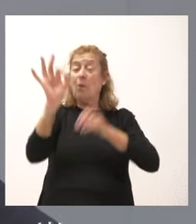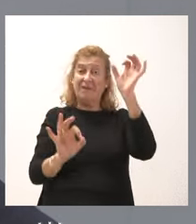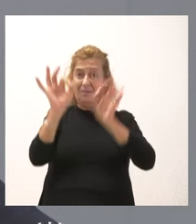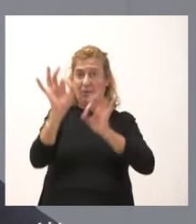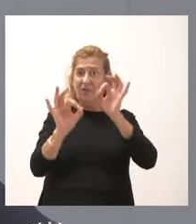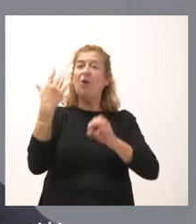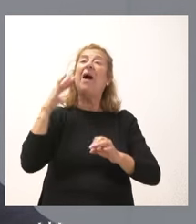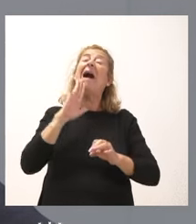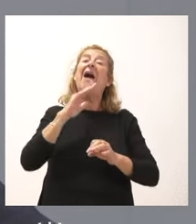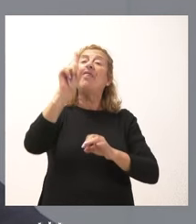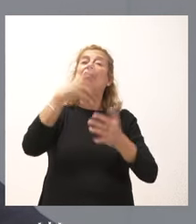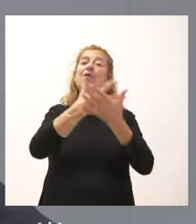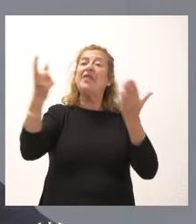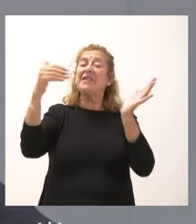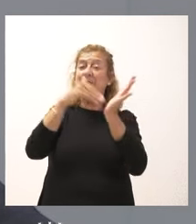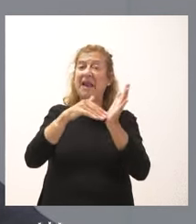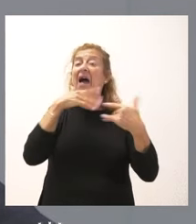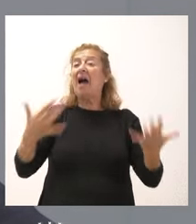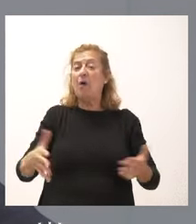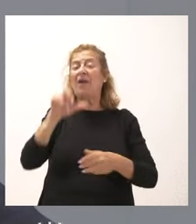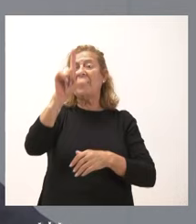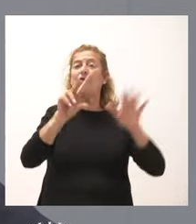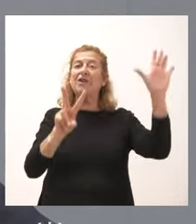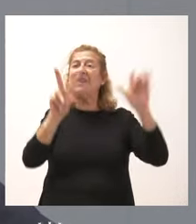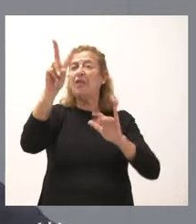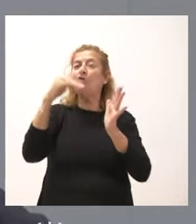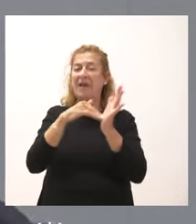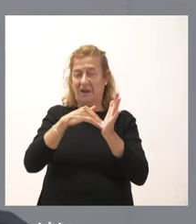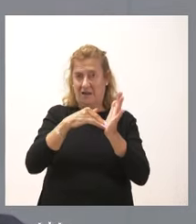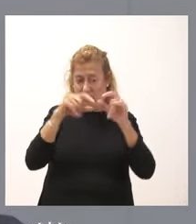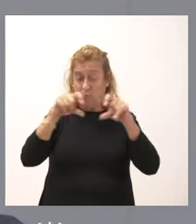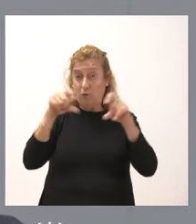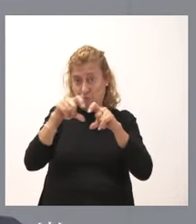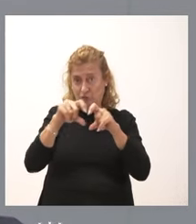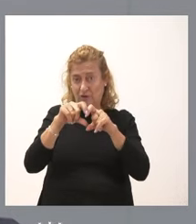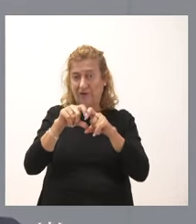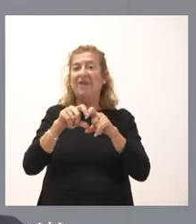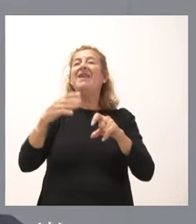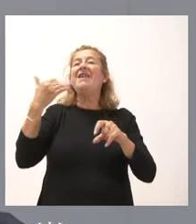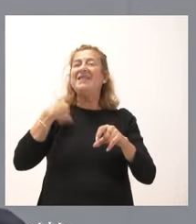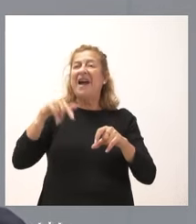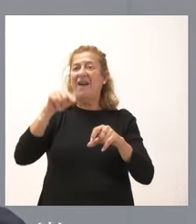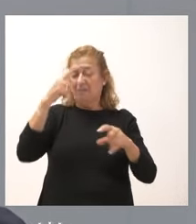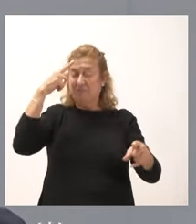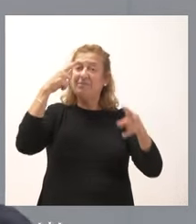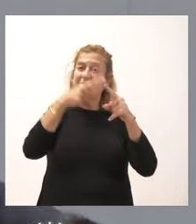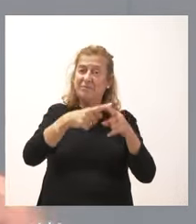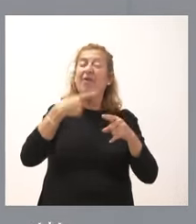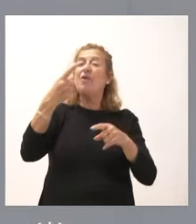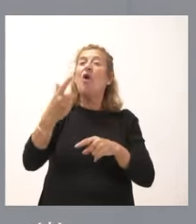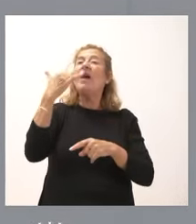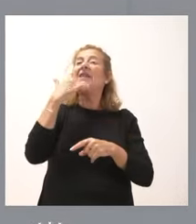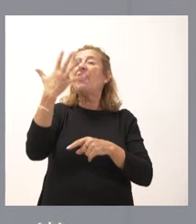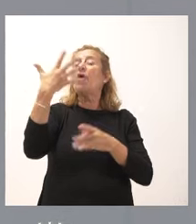116.000 bonos a 172.000 bonos. Llevamos invertidos en esta finalidad, como les digo, 30 millones de euros.